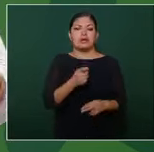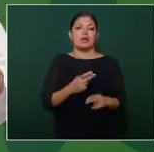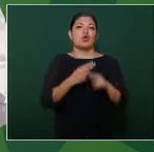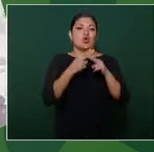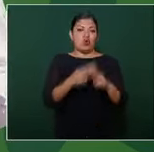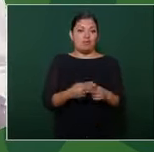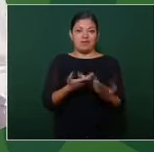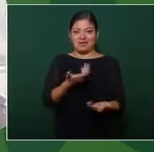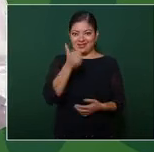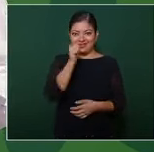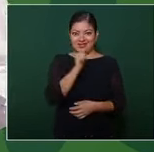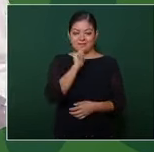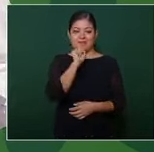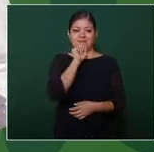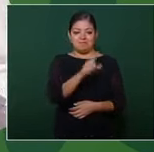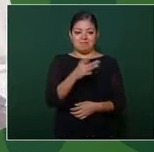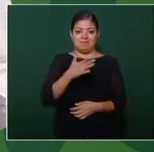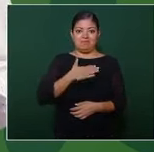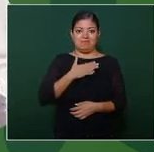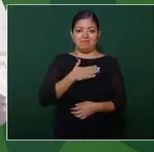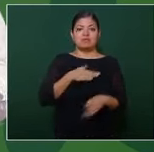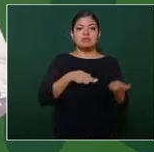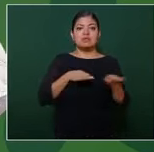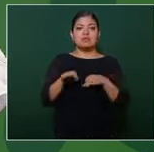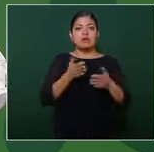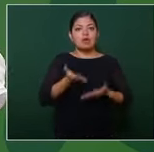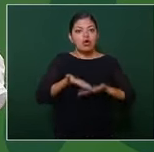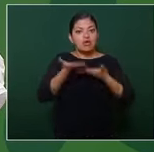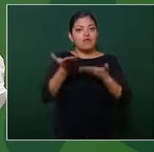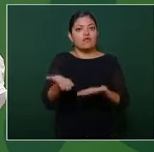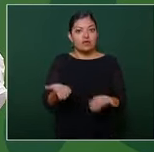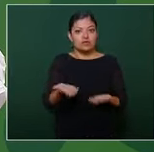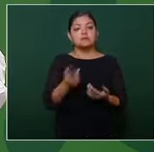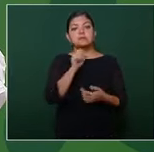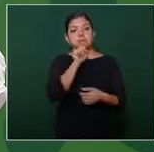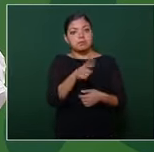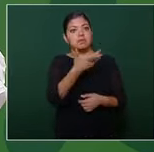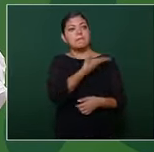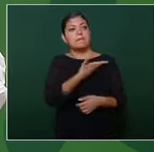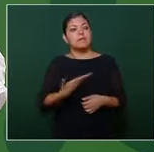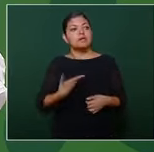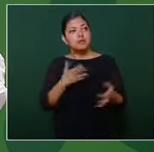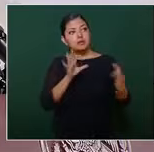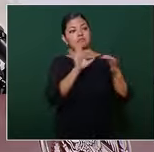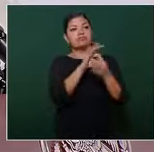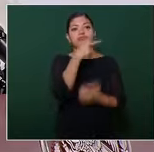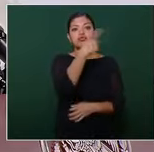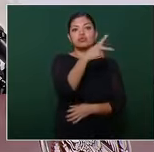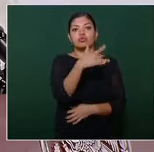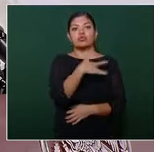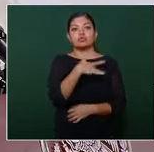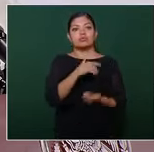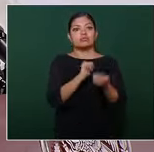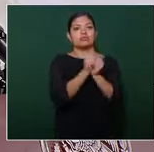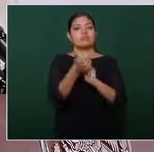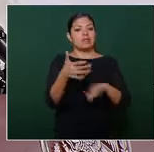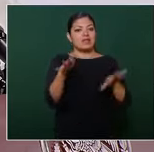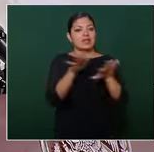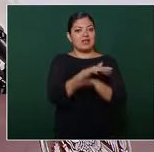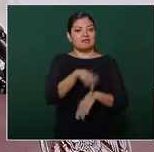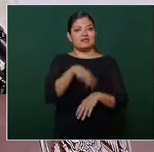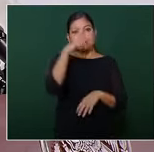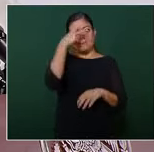que ofrecimos cada quien desde nuestra trinchera a los ciudadanos. Compartimos con el presidente su vocación de transformación del país.